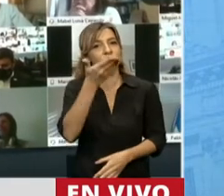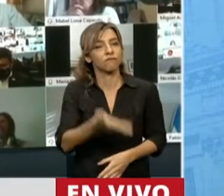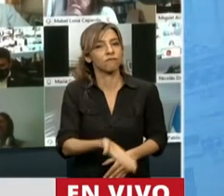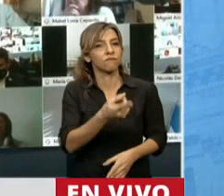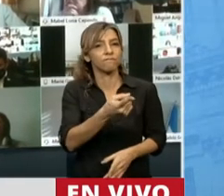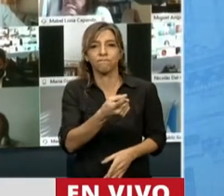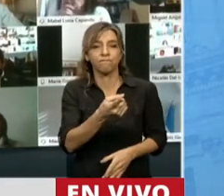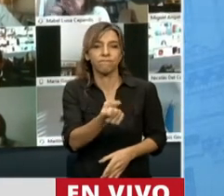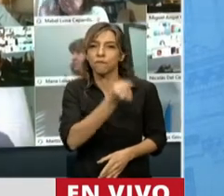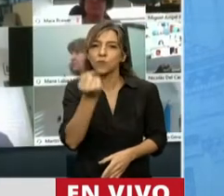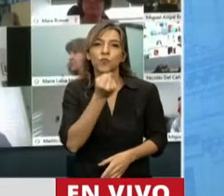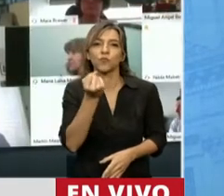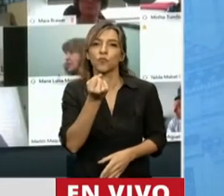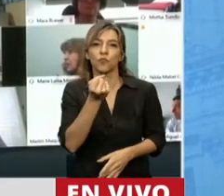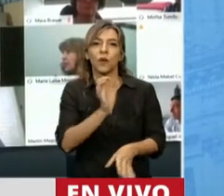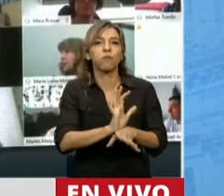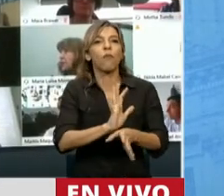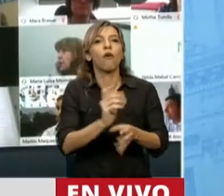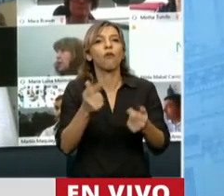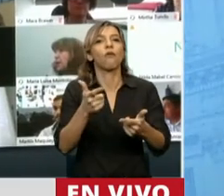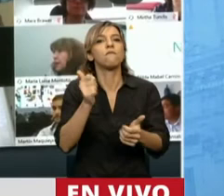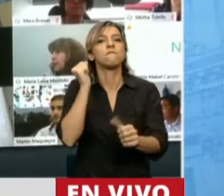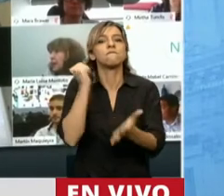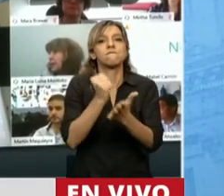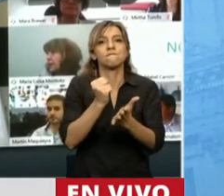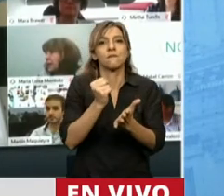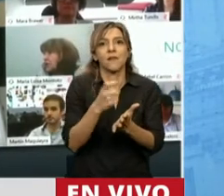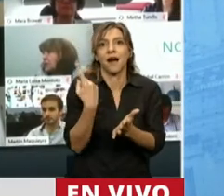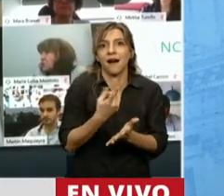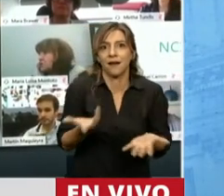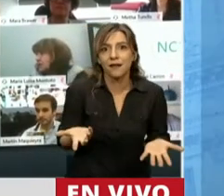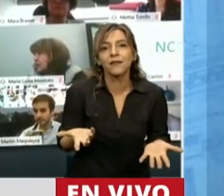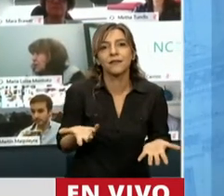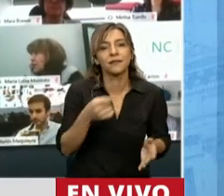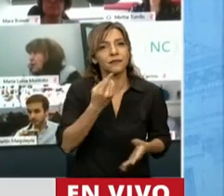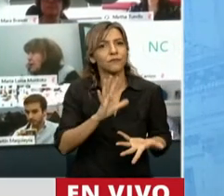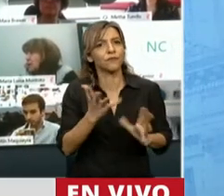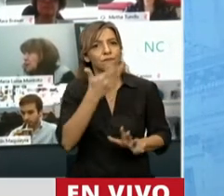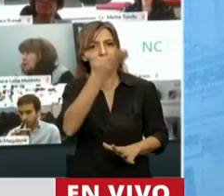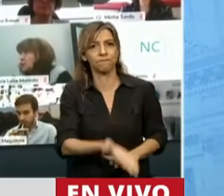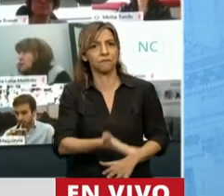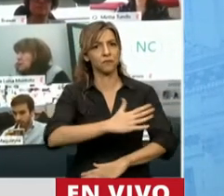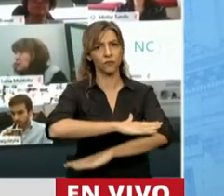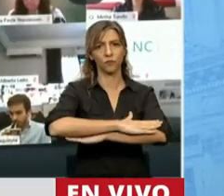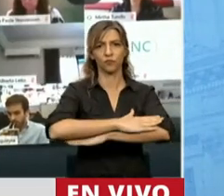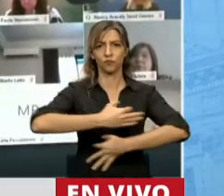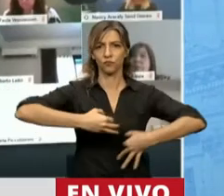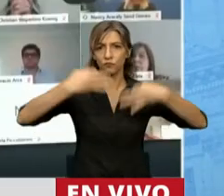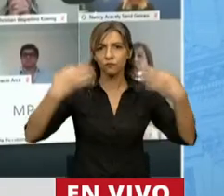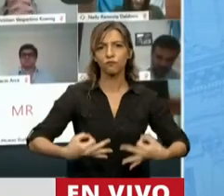su huella, una huella muy especial por una conducta ética,